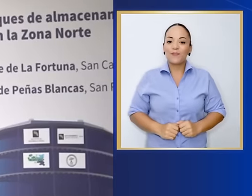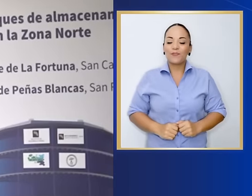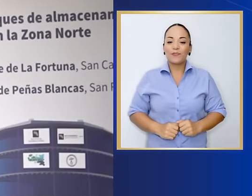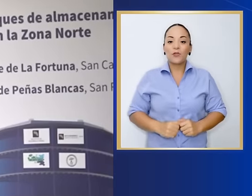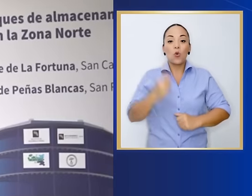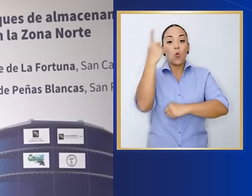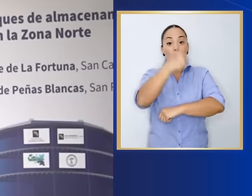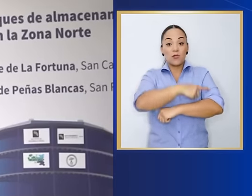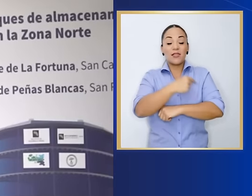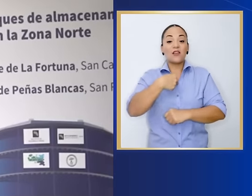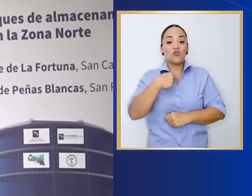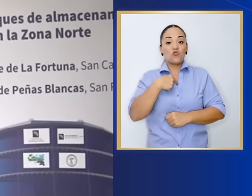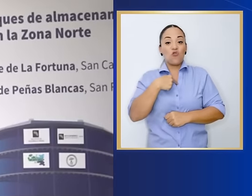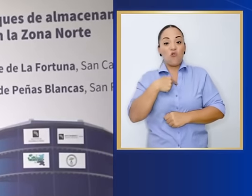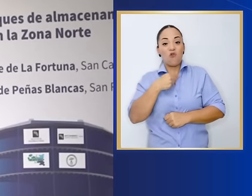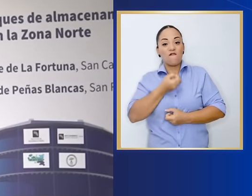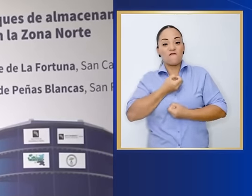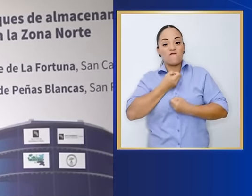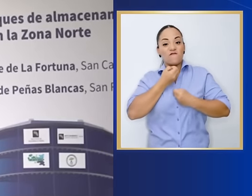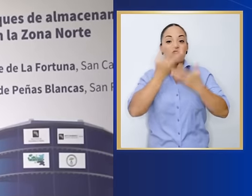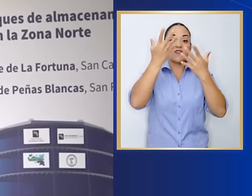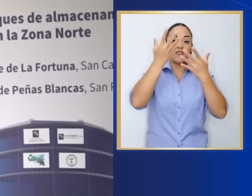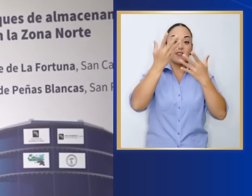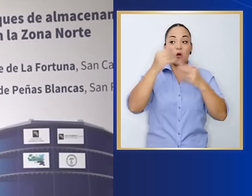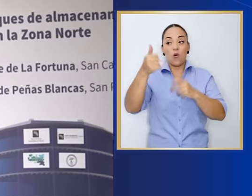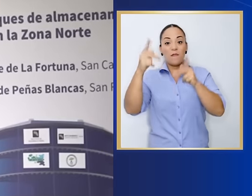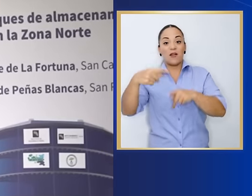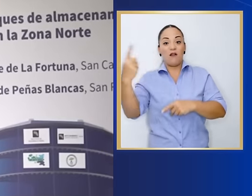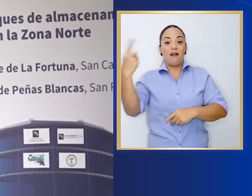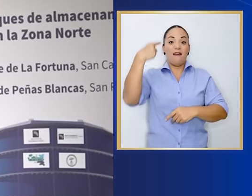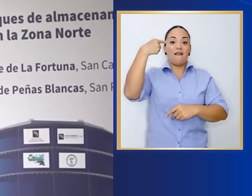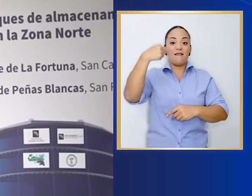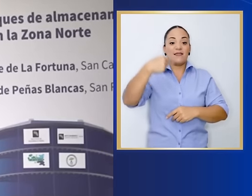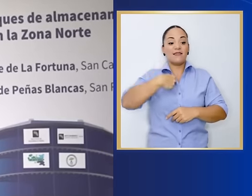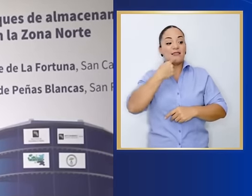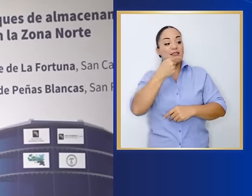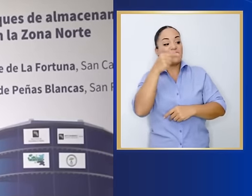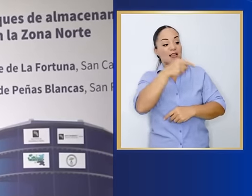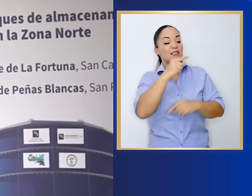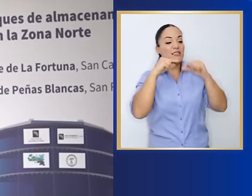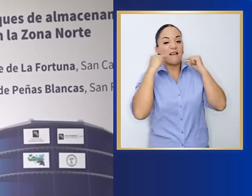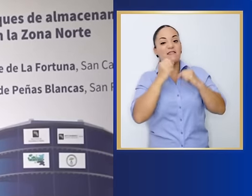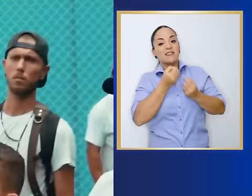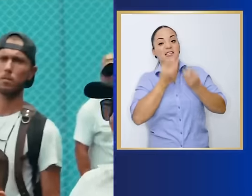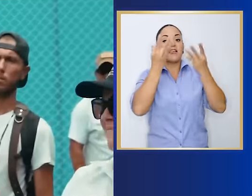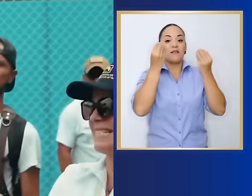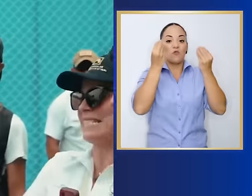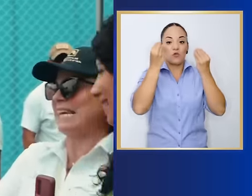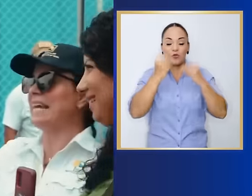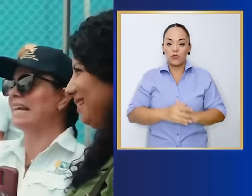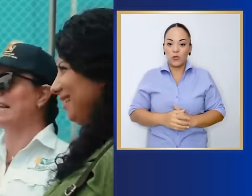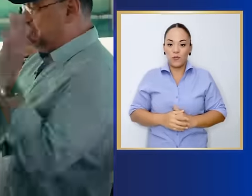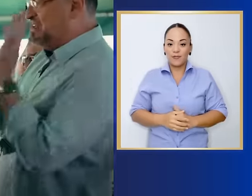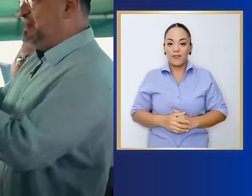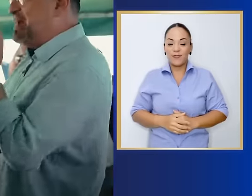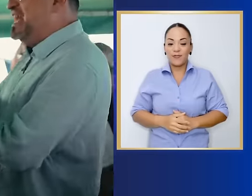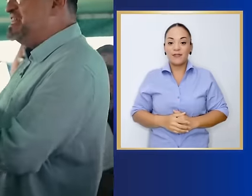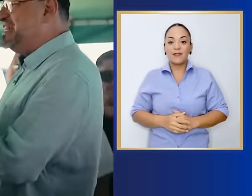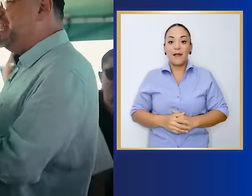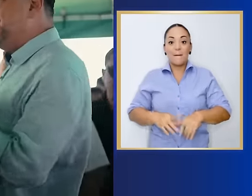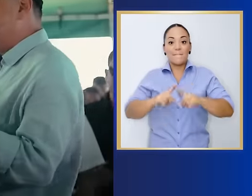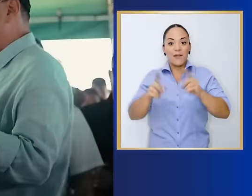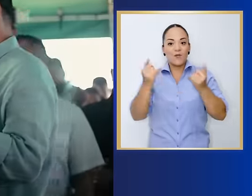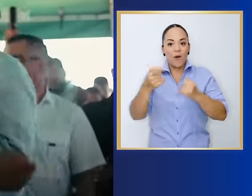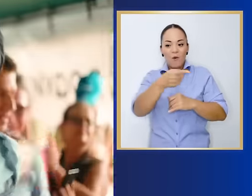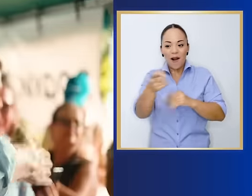yo grité, me acusaron de gritar más de la cuenta y un pueblo